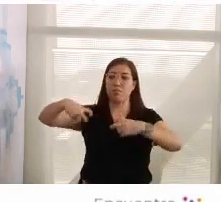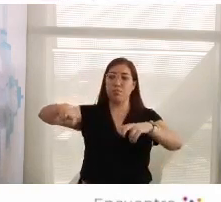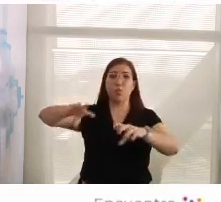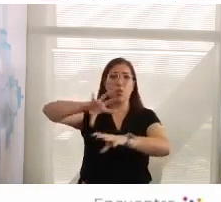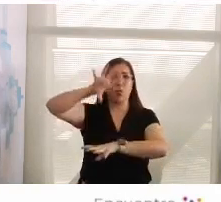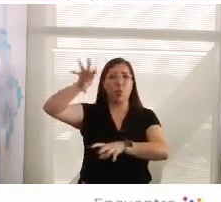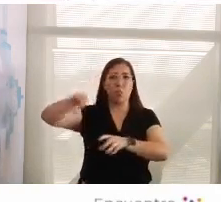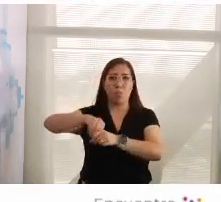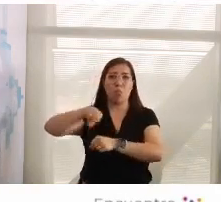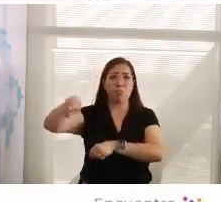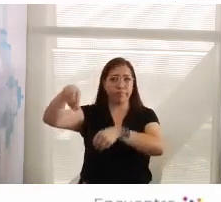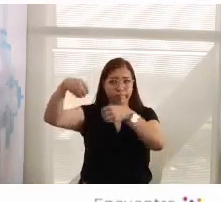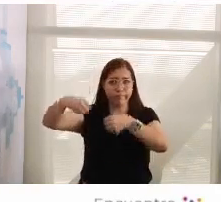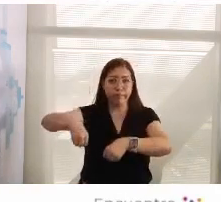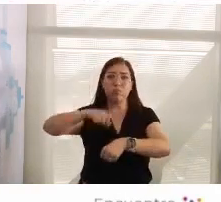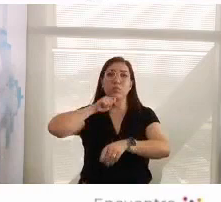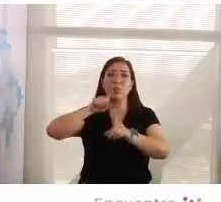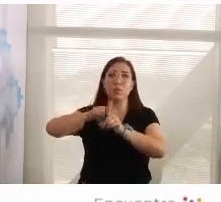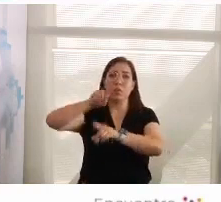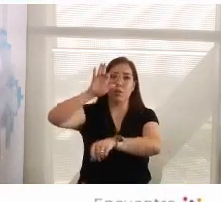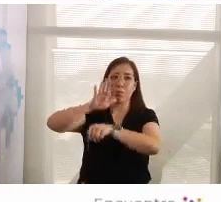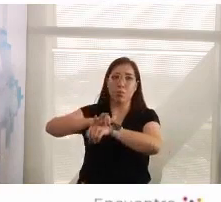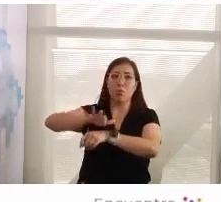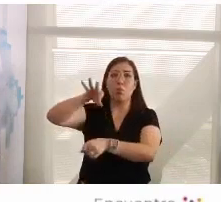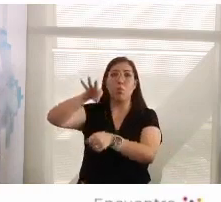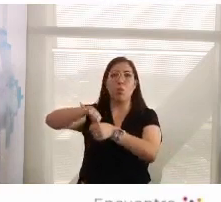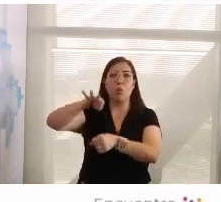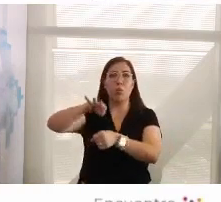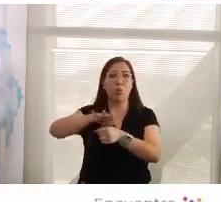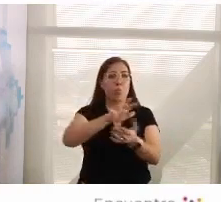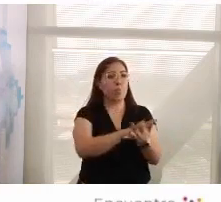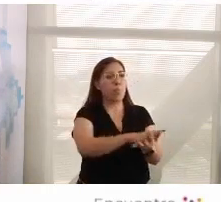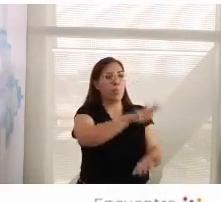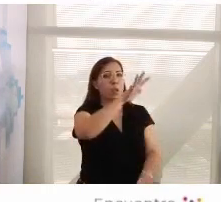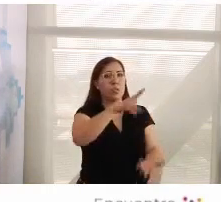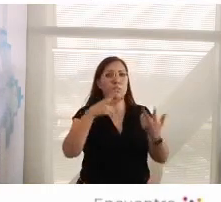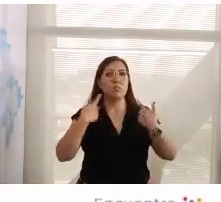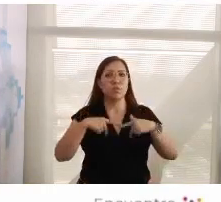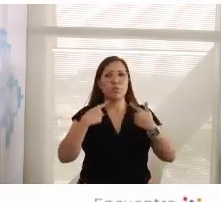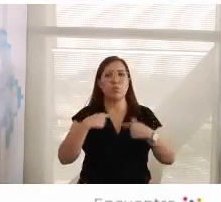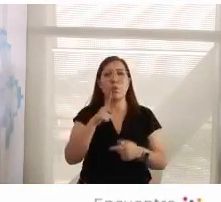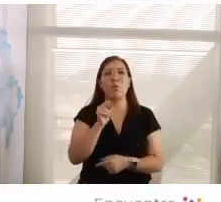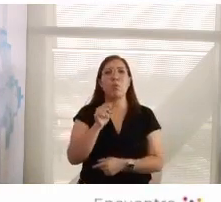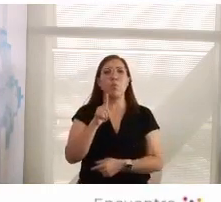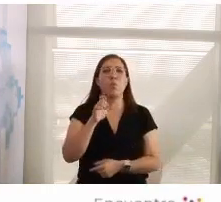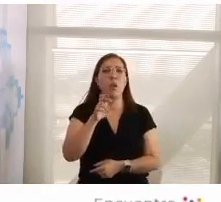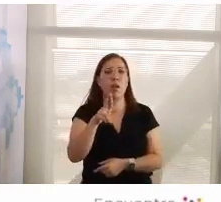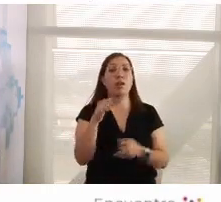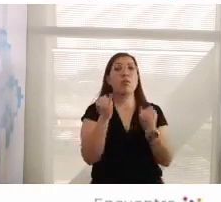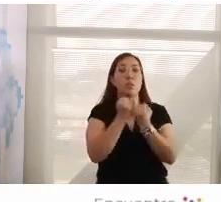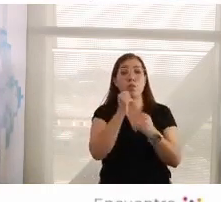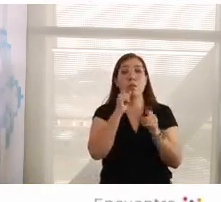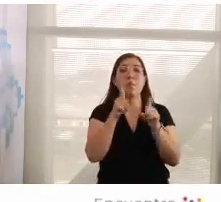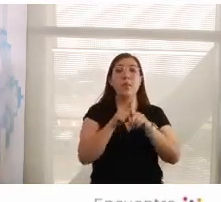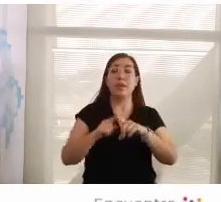copada y arropada por el voto popular. Lo mismo para los consejeros del INE.